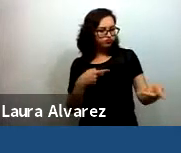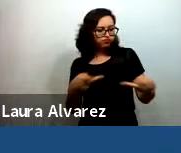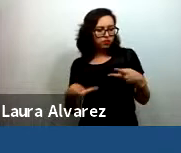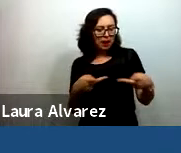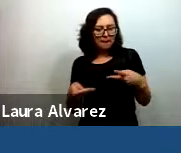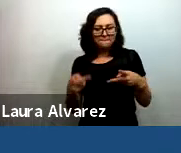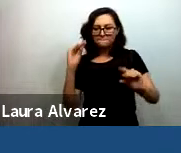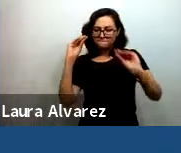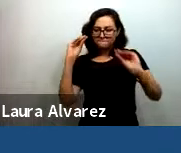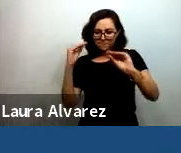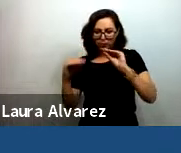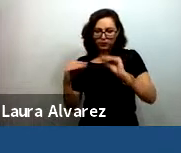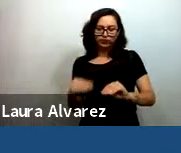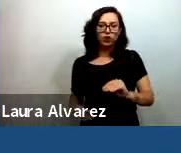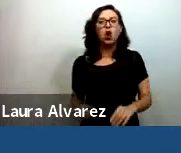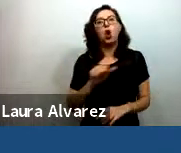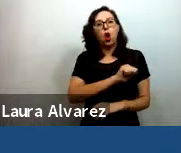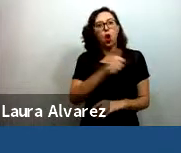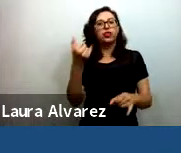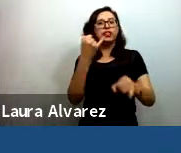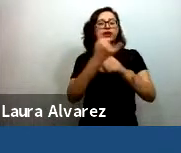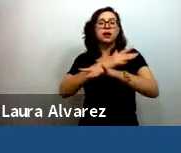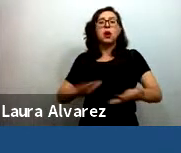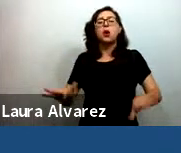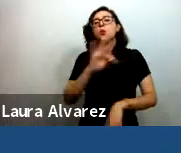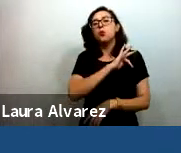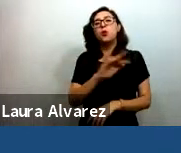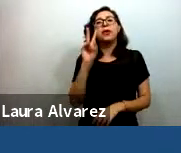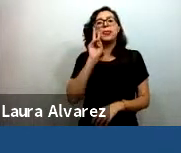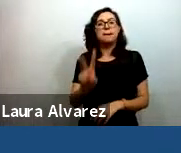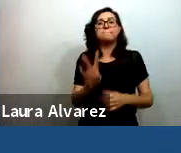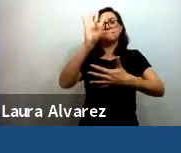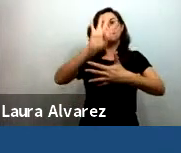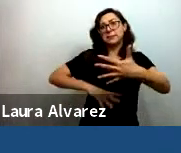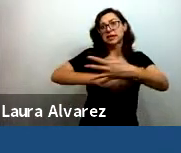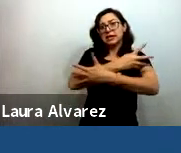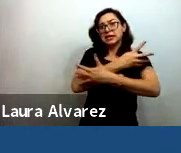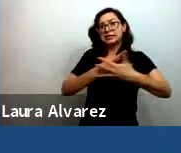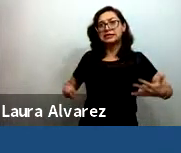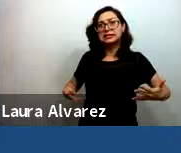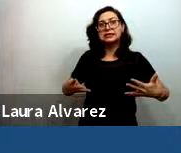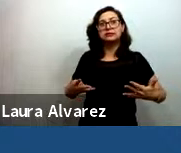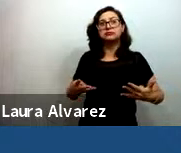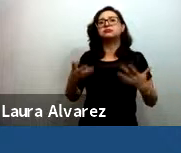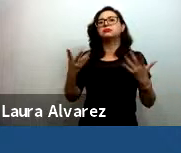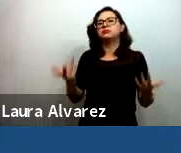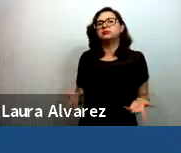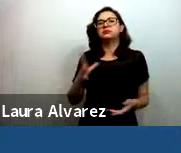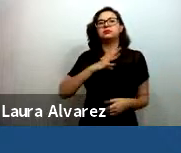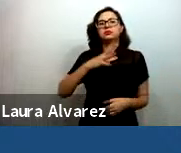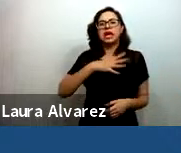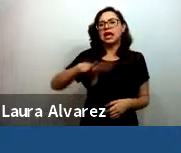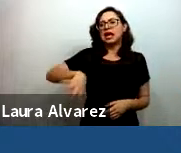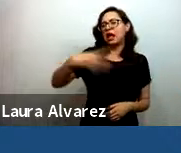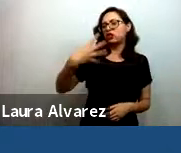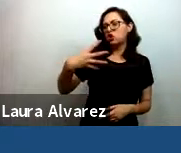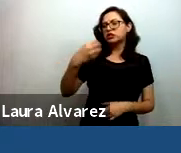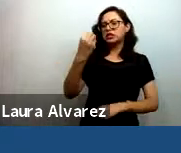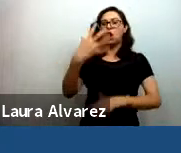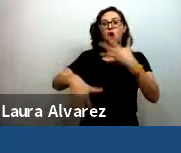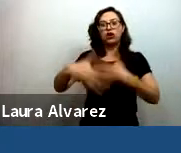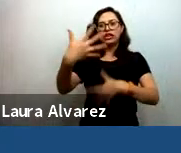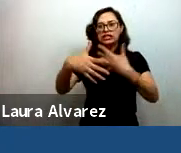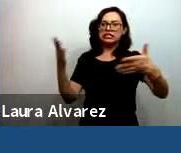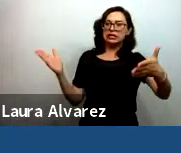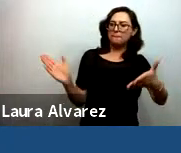otras herramientas, esta hoja de Excel a mano derecha, yo creo que tiene 14 o 15 páginas que aborda